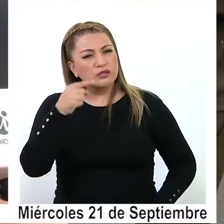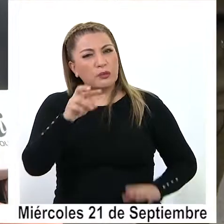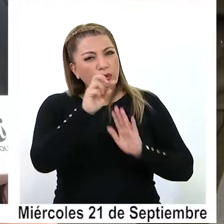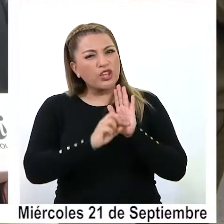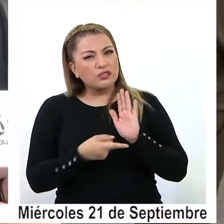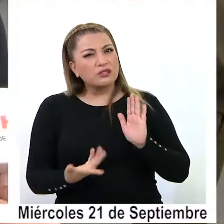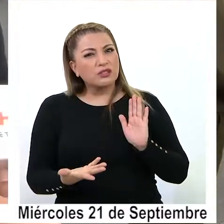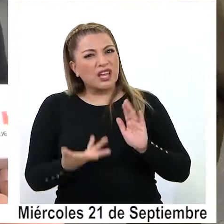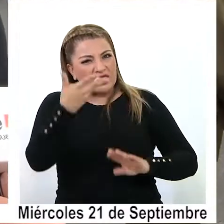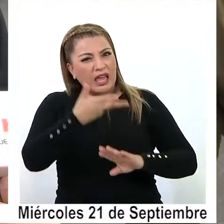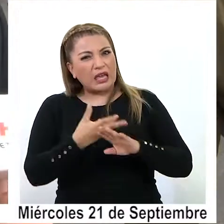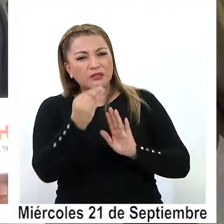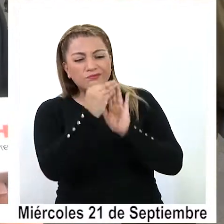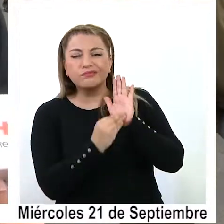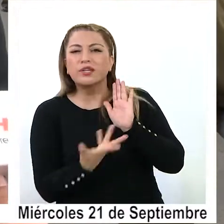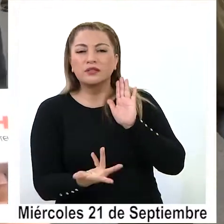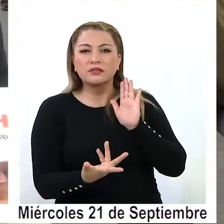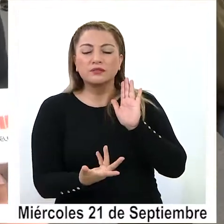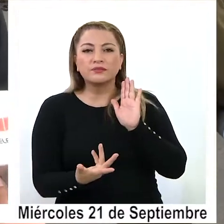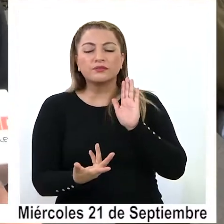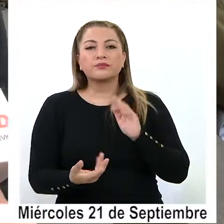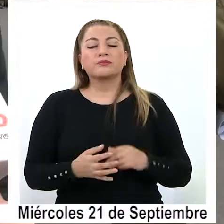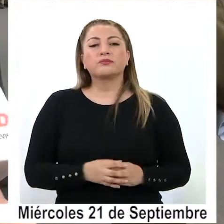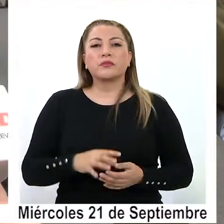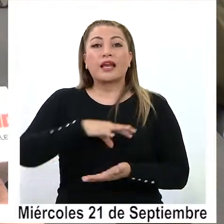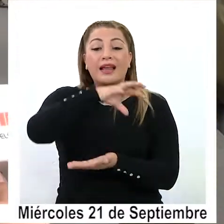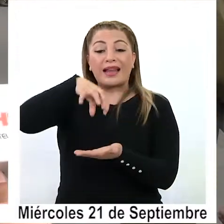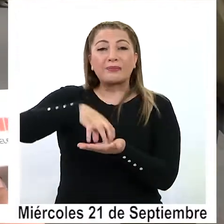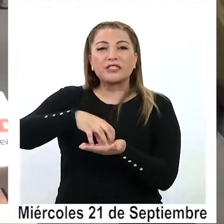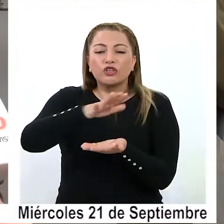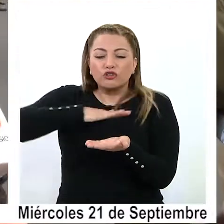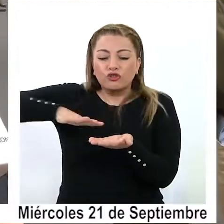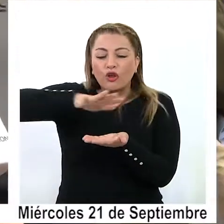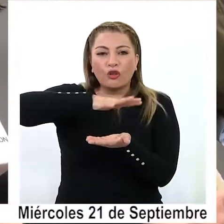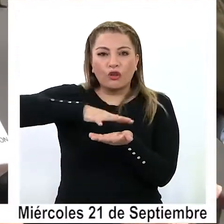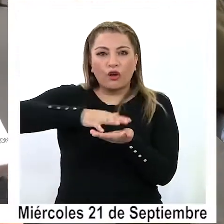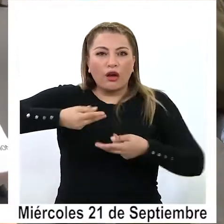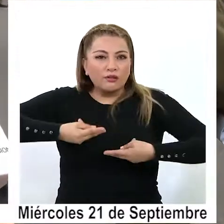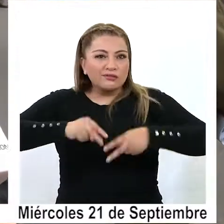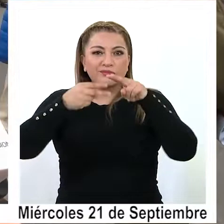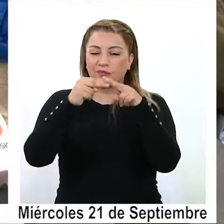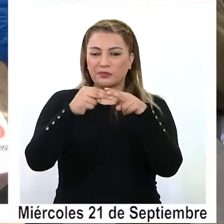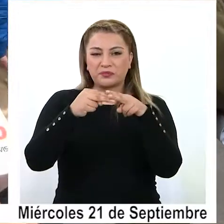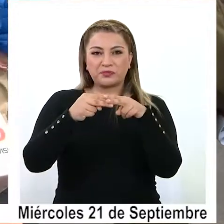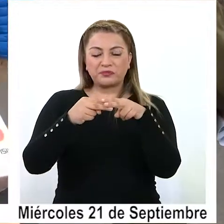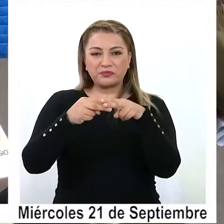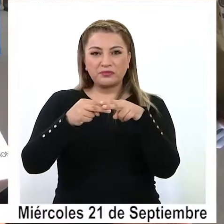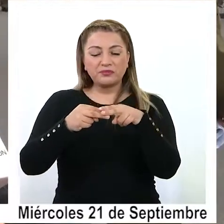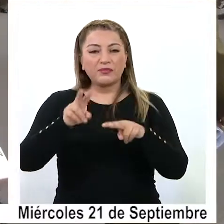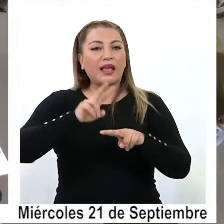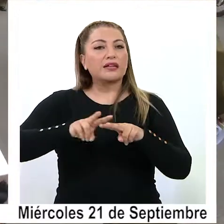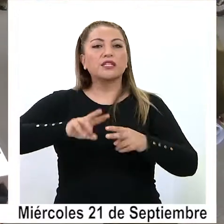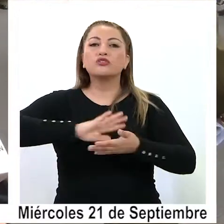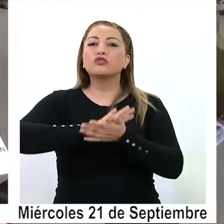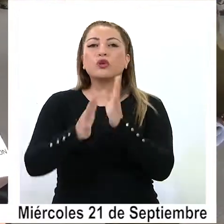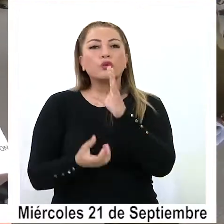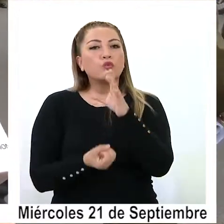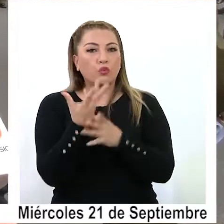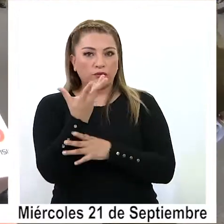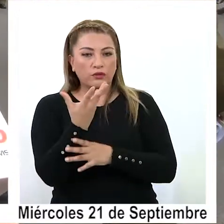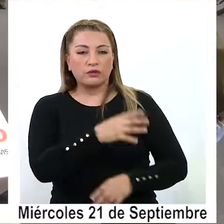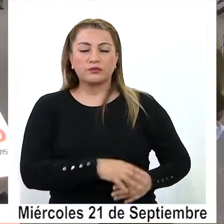¿Qué contempla ese proyecto? Es la reposición de toda la plaza, completa, completa, o sea, se levanta todo y se hace todo nuevo.